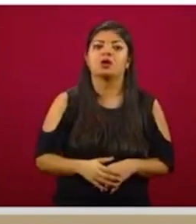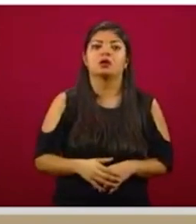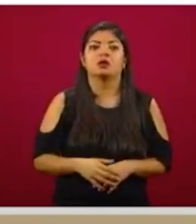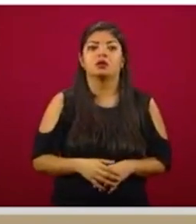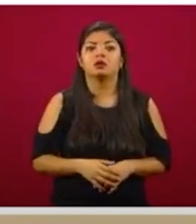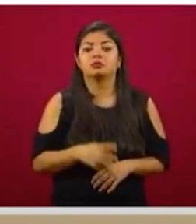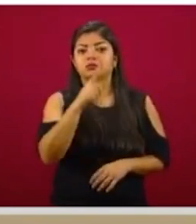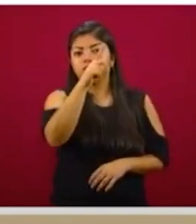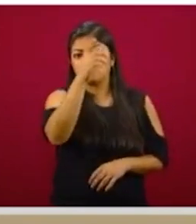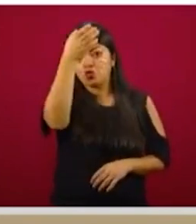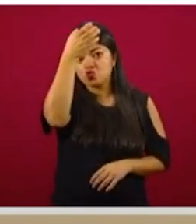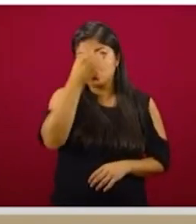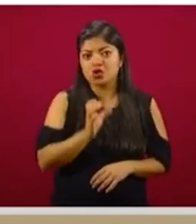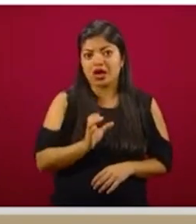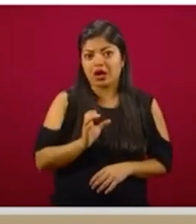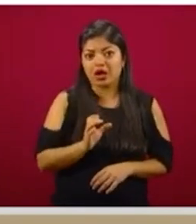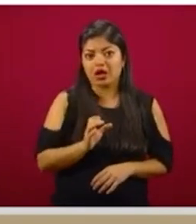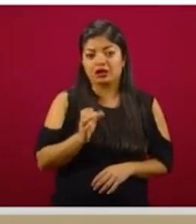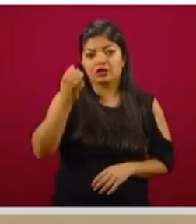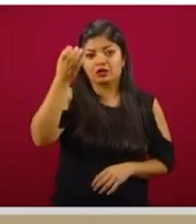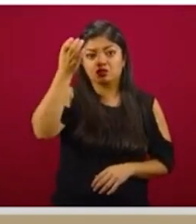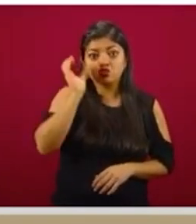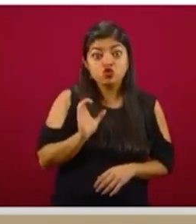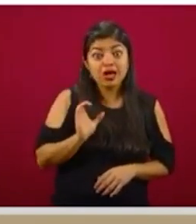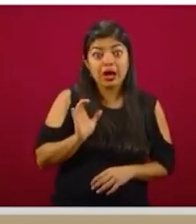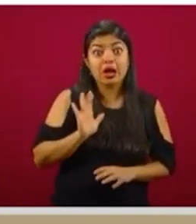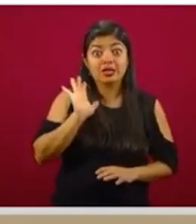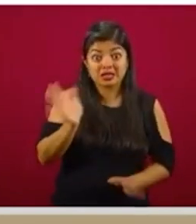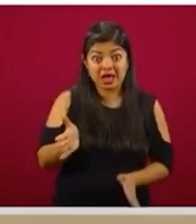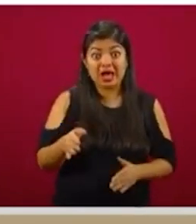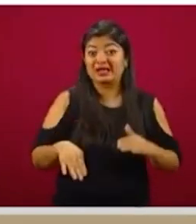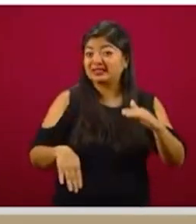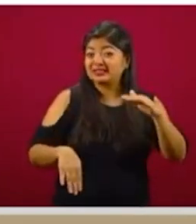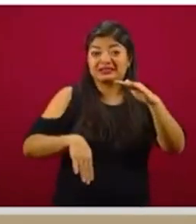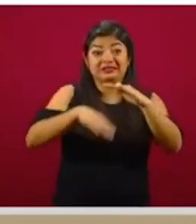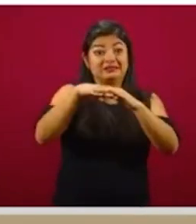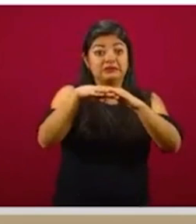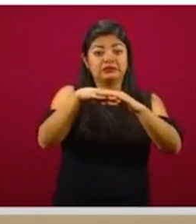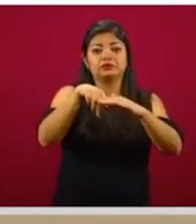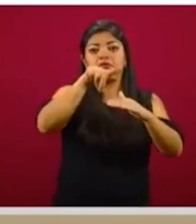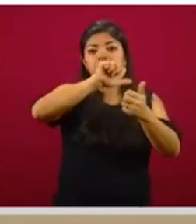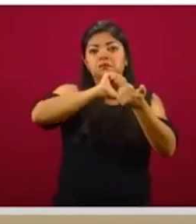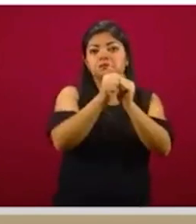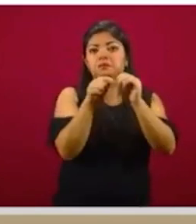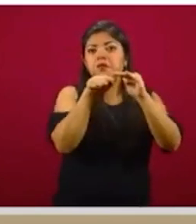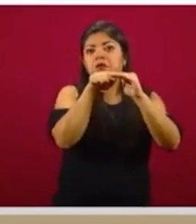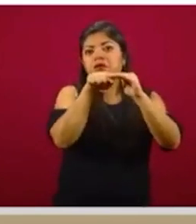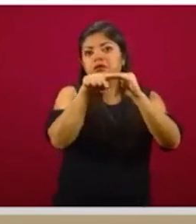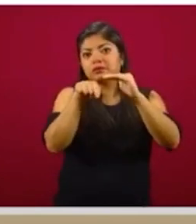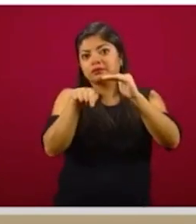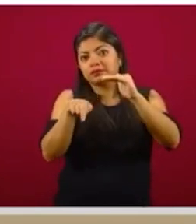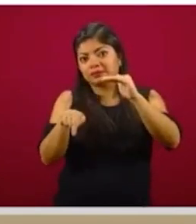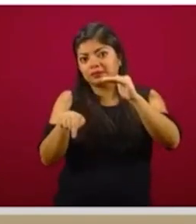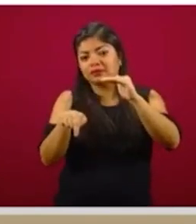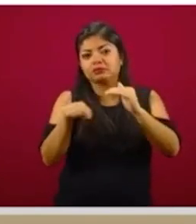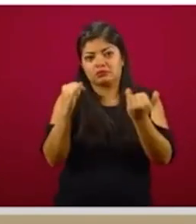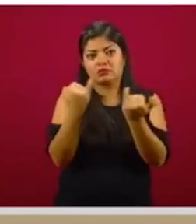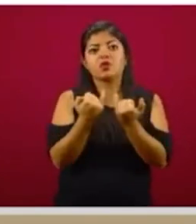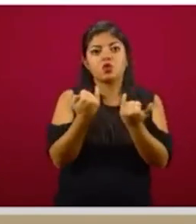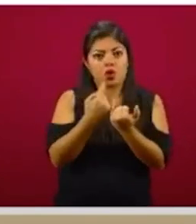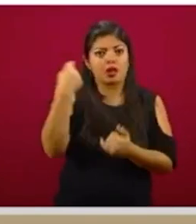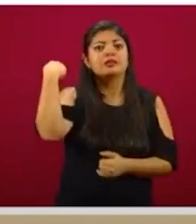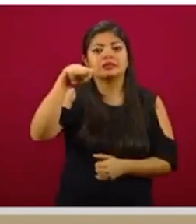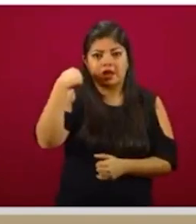es el caso de Culiacán, ya se llegó al pico máximo, ya se llegó al punto máximo y ya están en un declive sostenido, incluso Villahermosa,